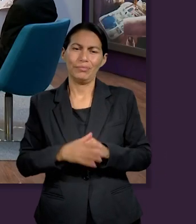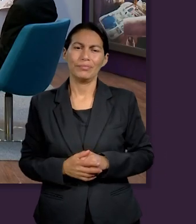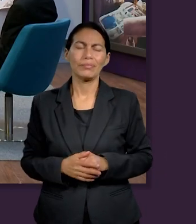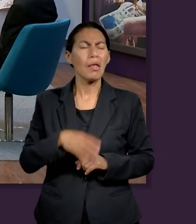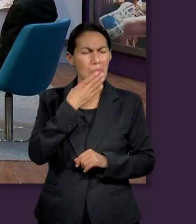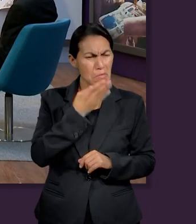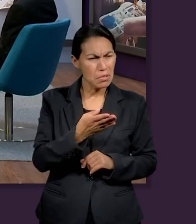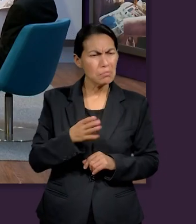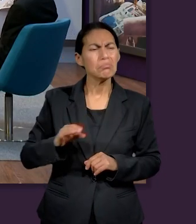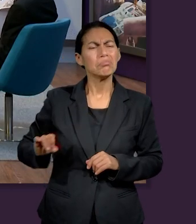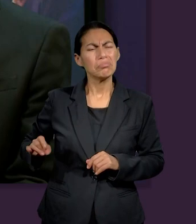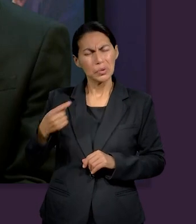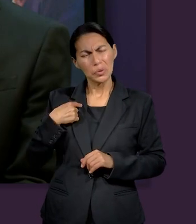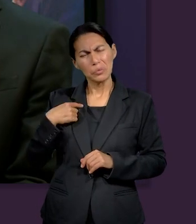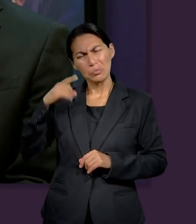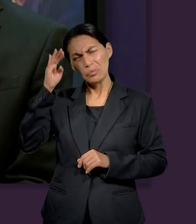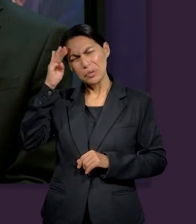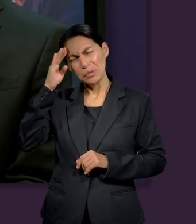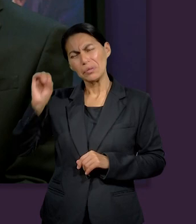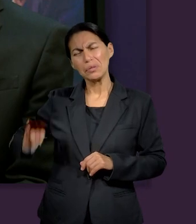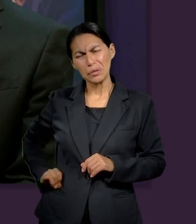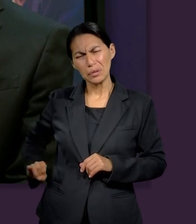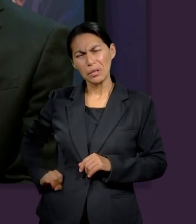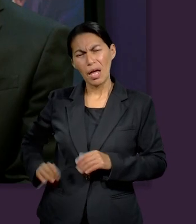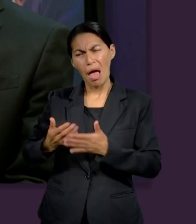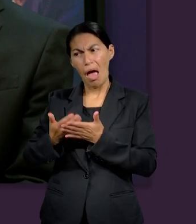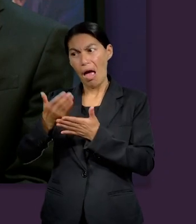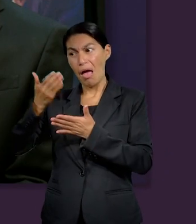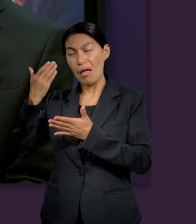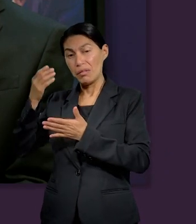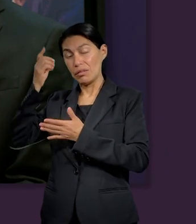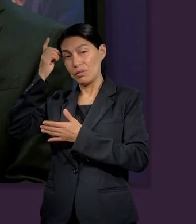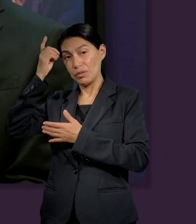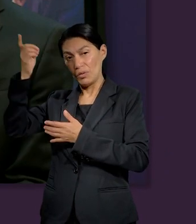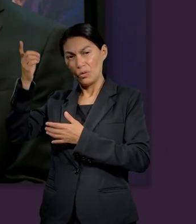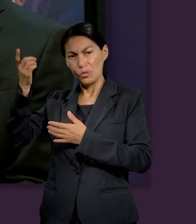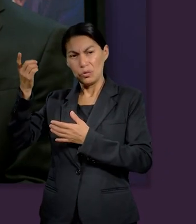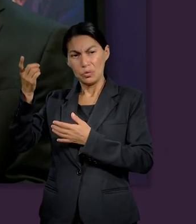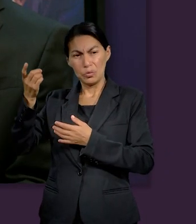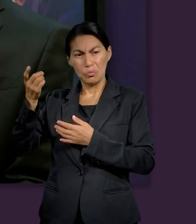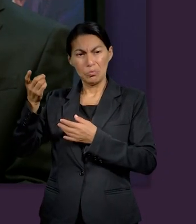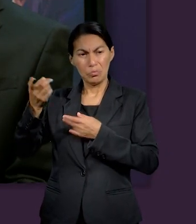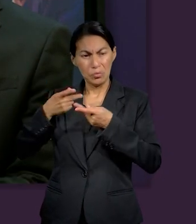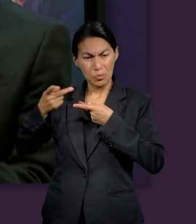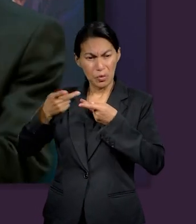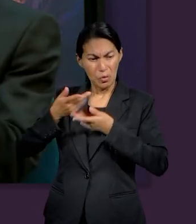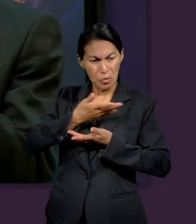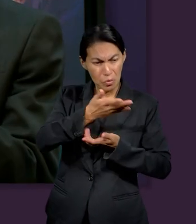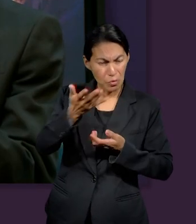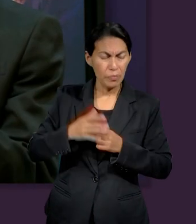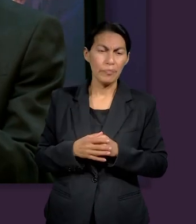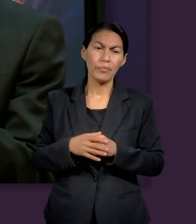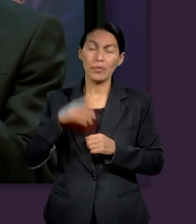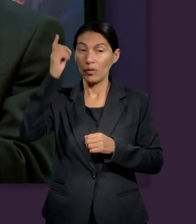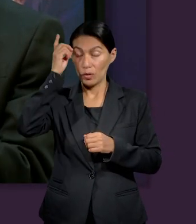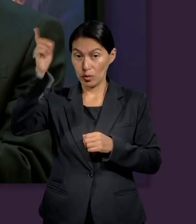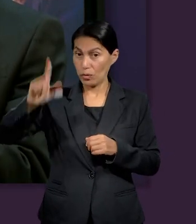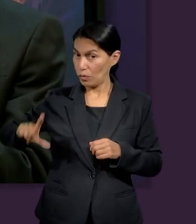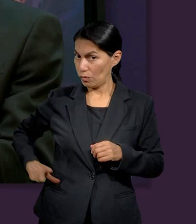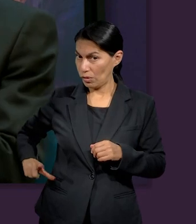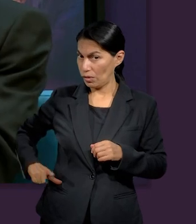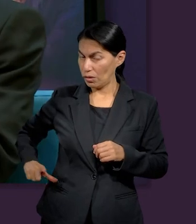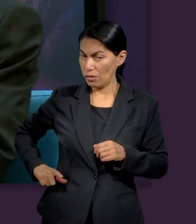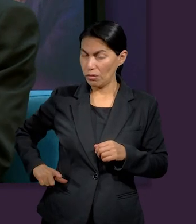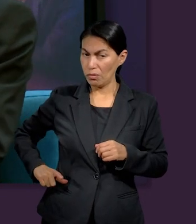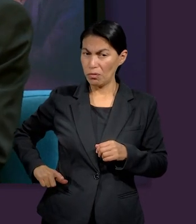bien, se me hace muy interesante que Dios hace provisión desde el Antiguo Testamento, y es que en su forma de gobierno, para Dios,